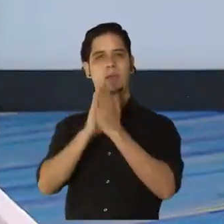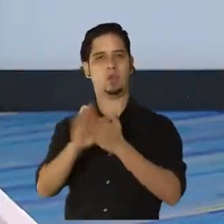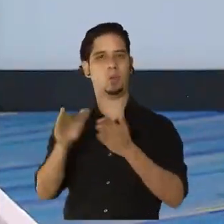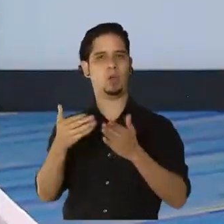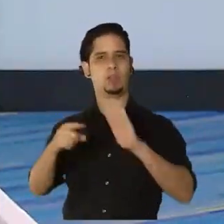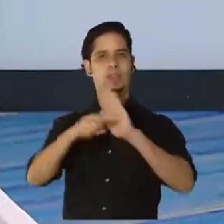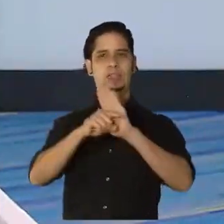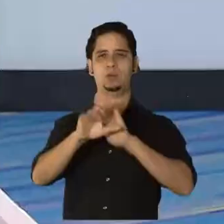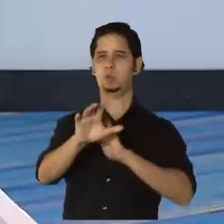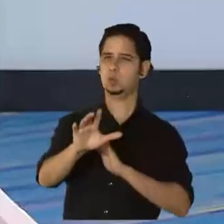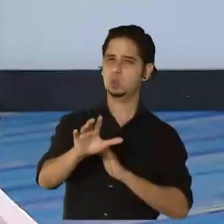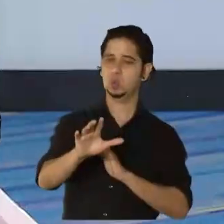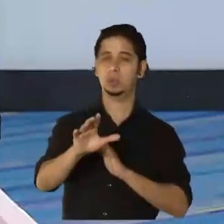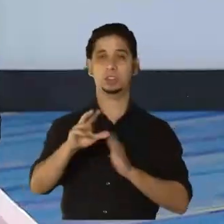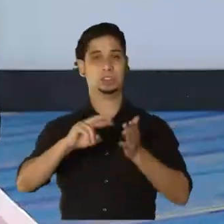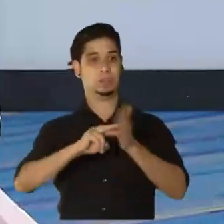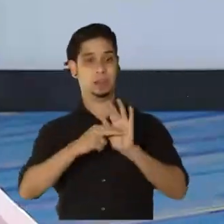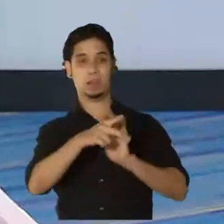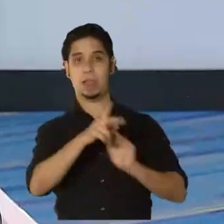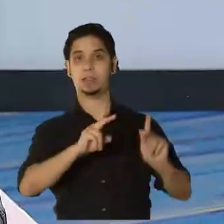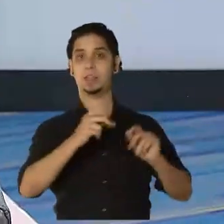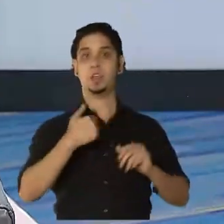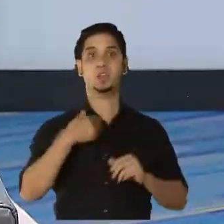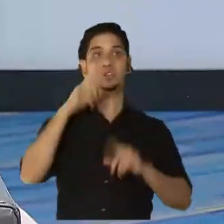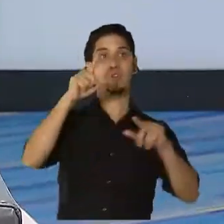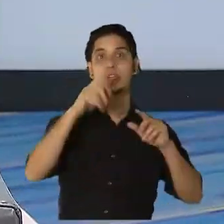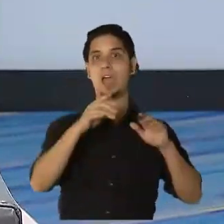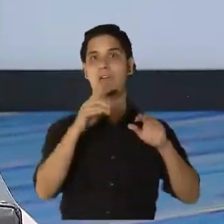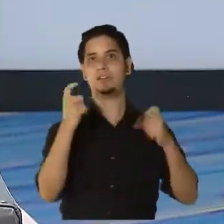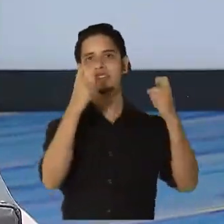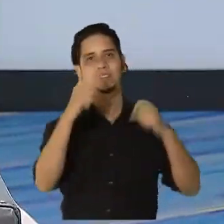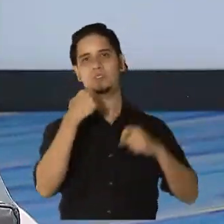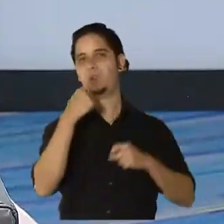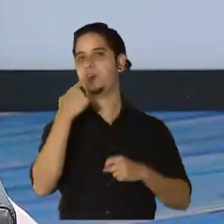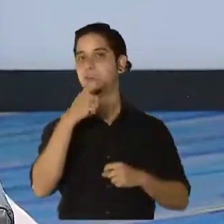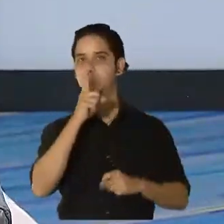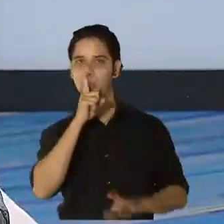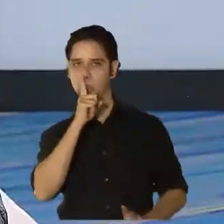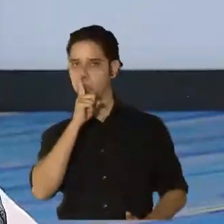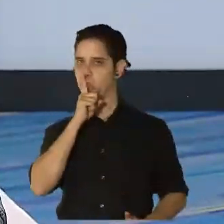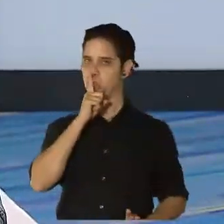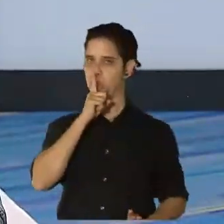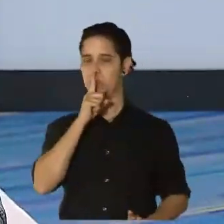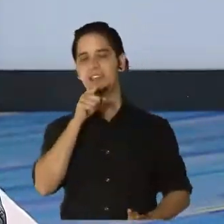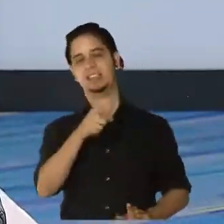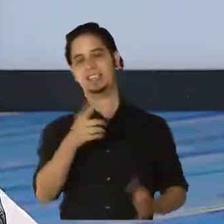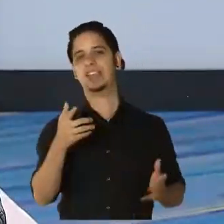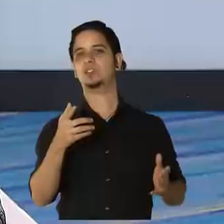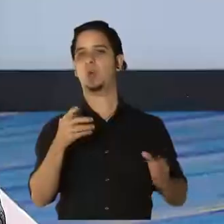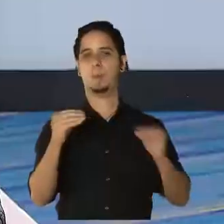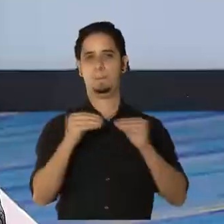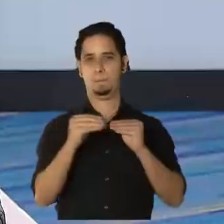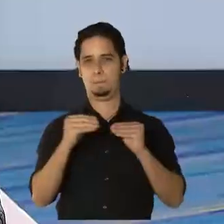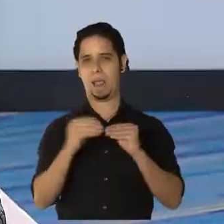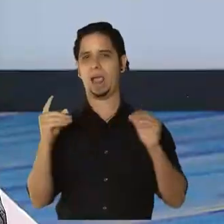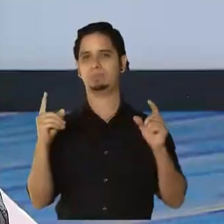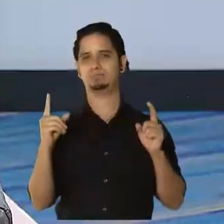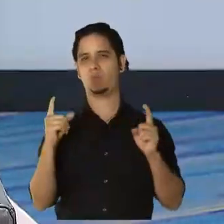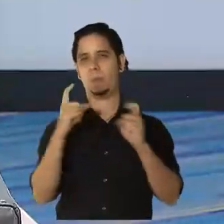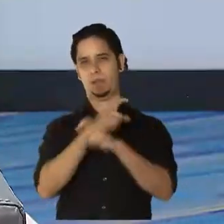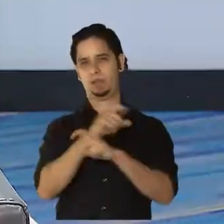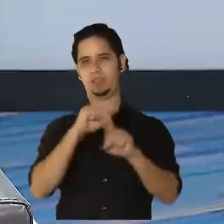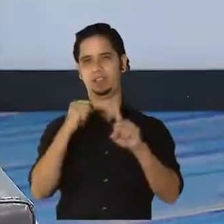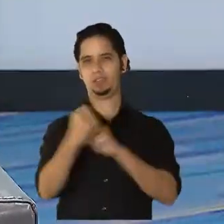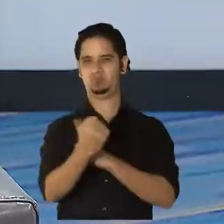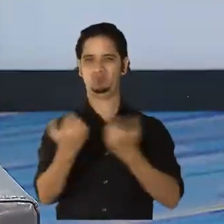no necesariamente va a esperar que una persona le diga, mira, yo estuve en una fiesta y por eso es que me dio la enfermedad. Así que eso lo hace más complejo. Y